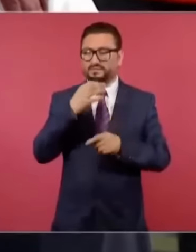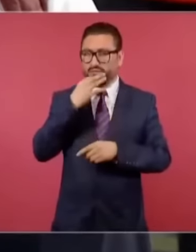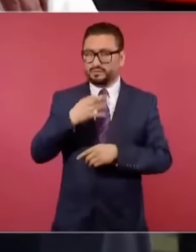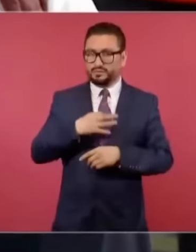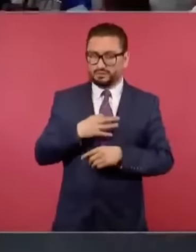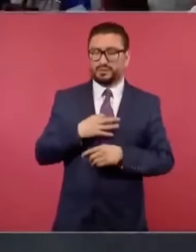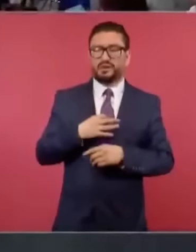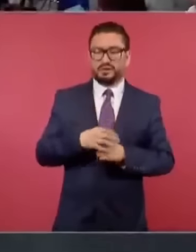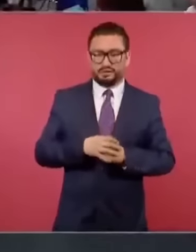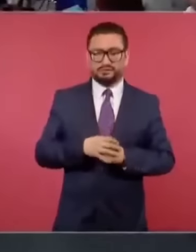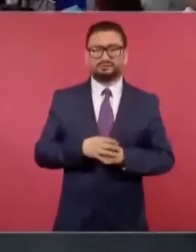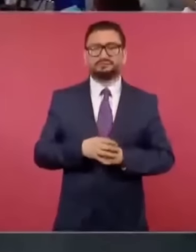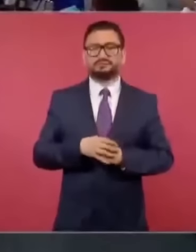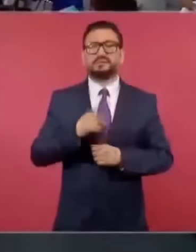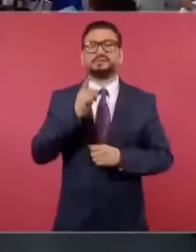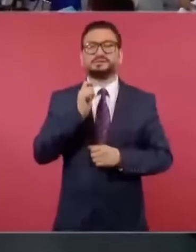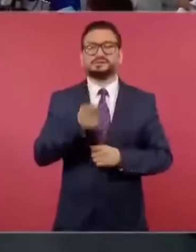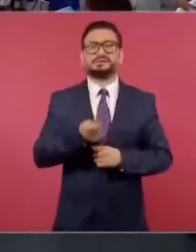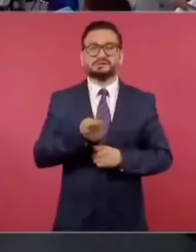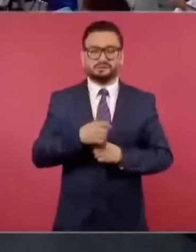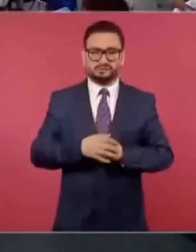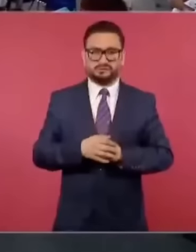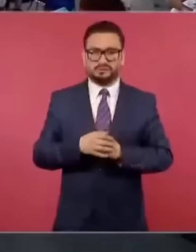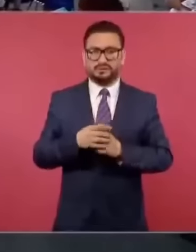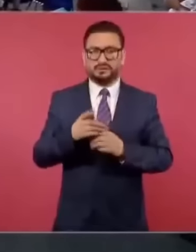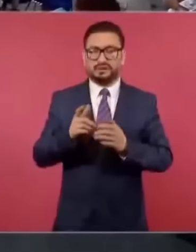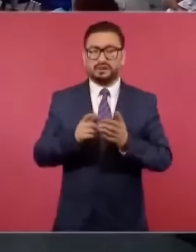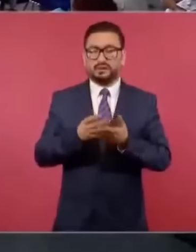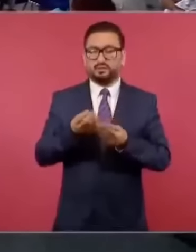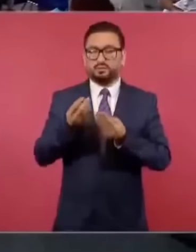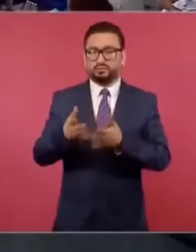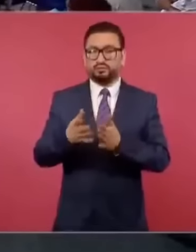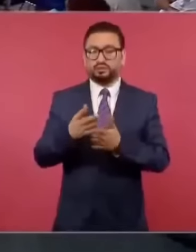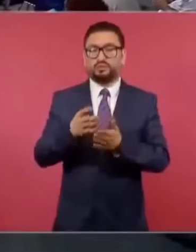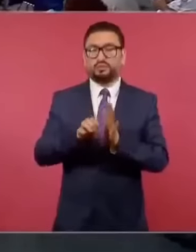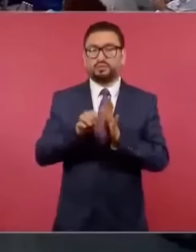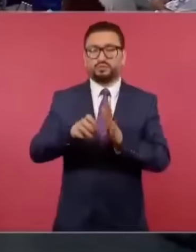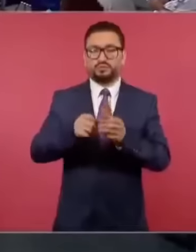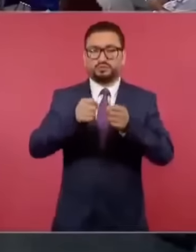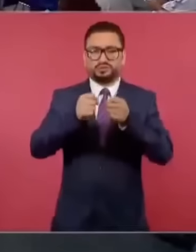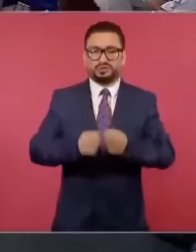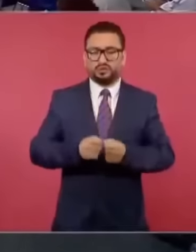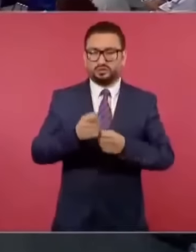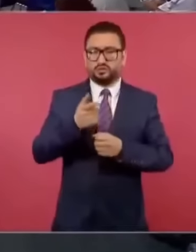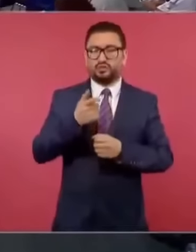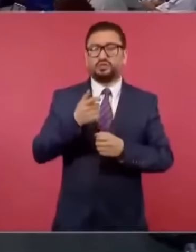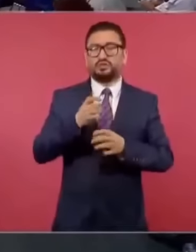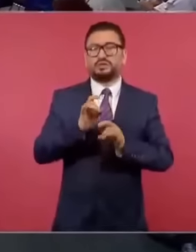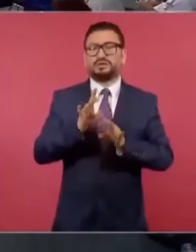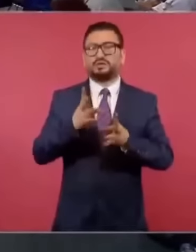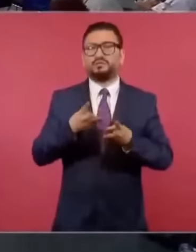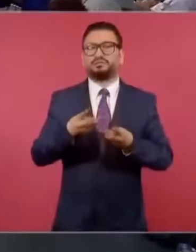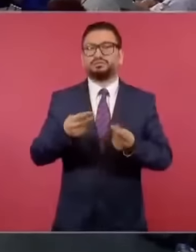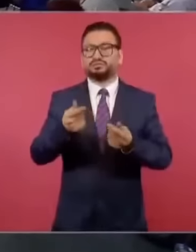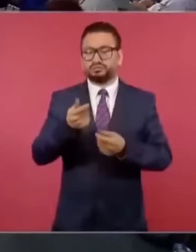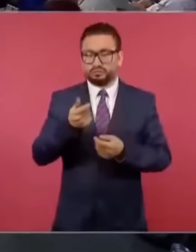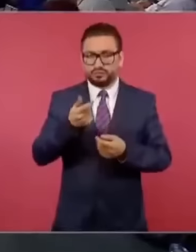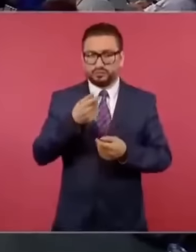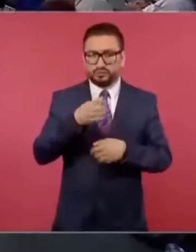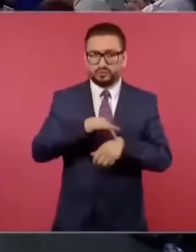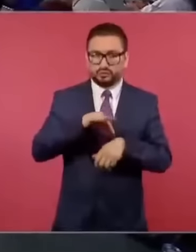se eliminaron por completo las prestaciones como el seguro de gastos médicos, el seguro de alimentos,